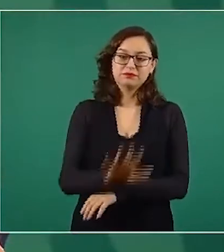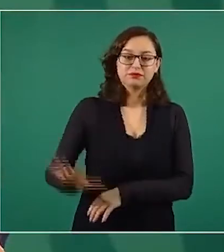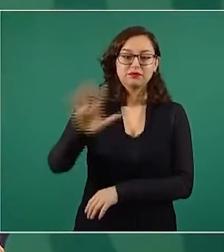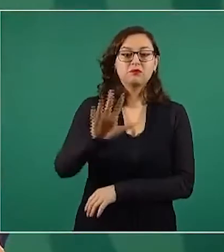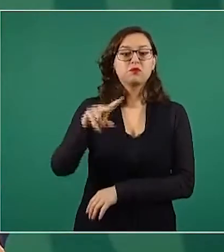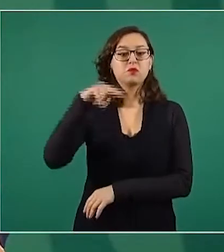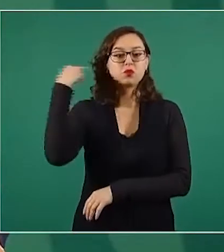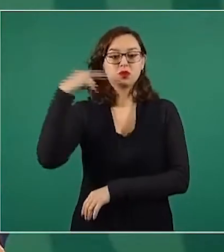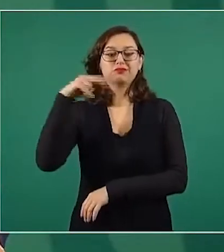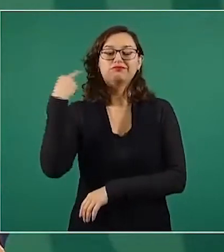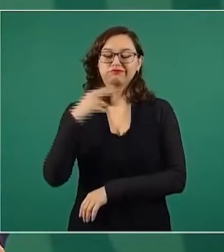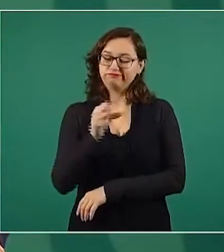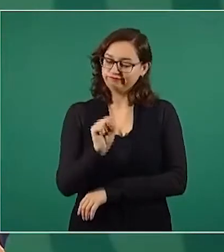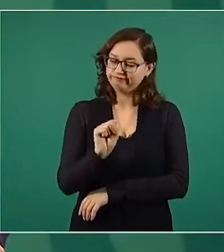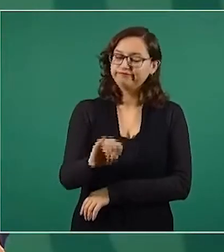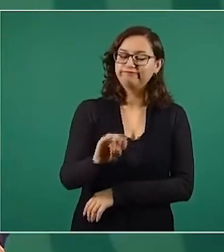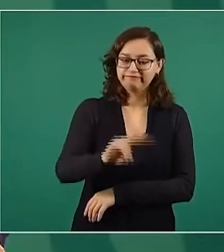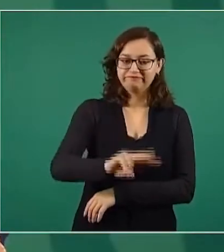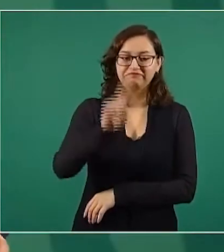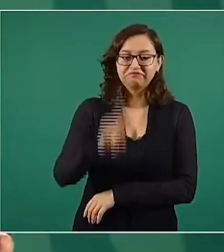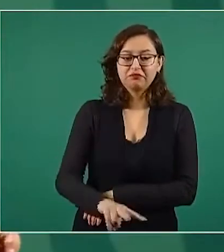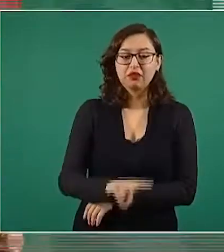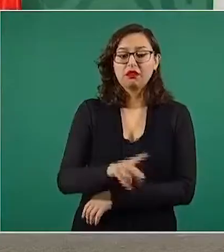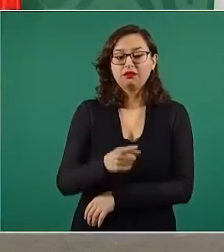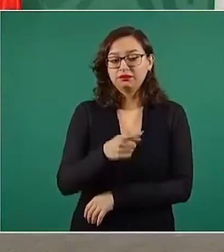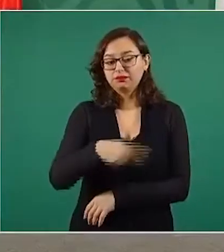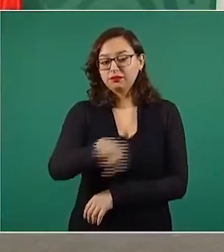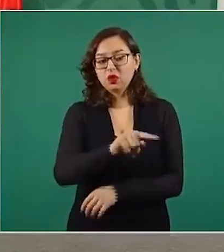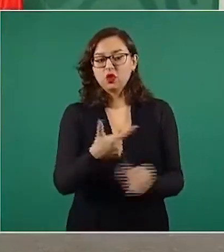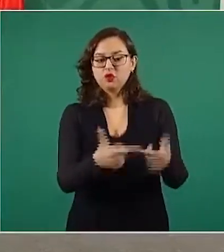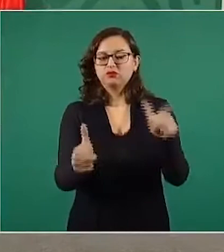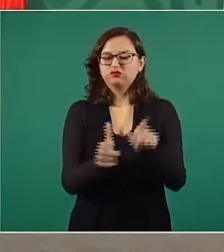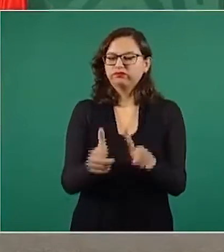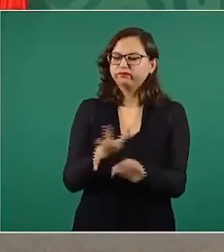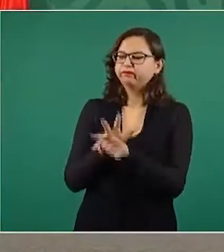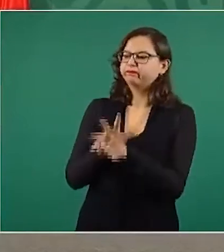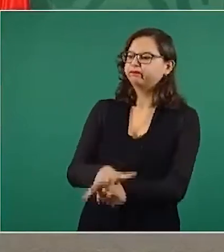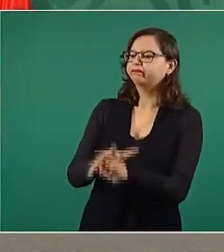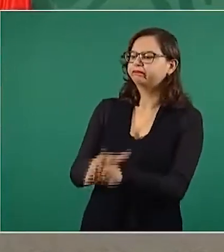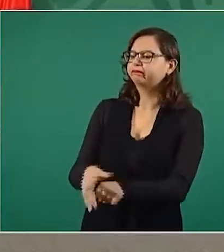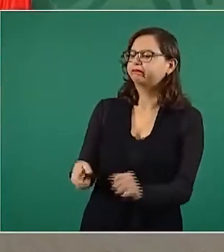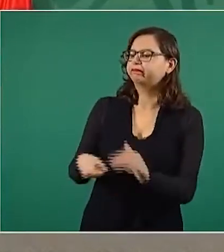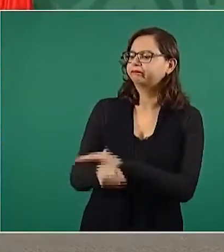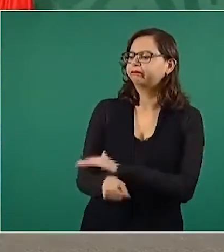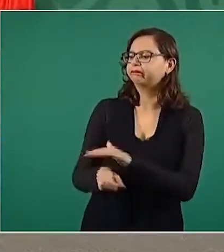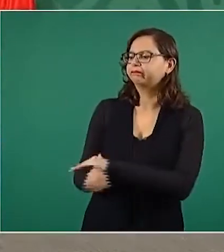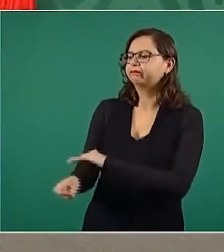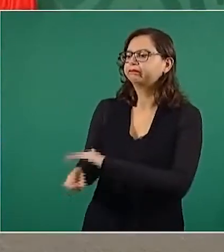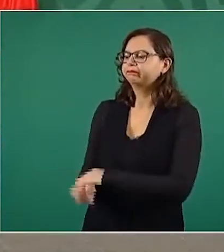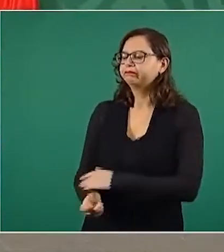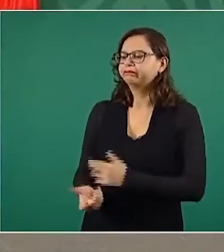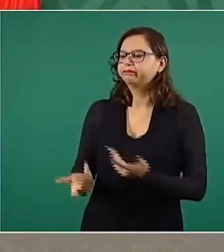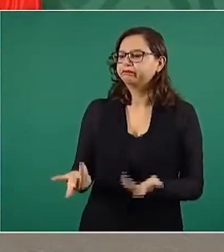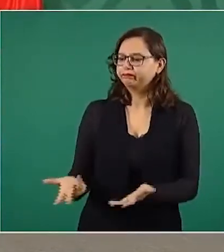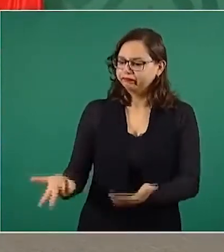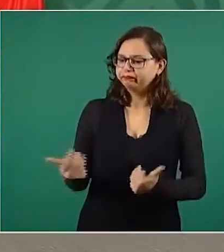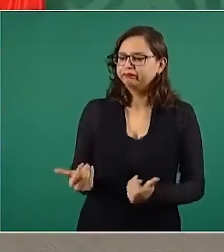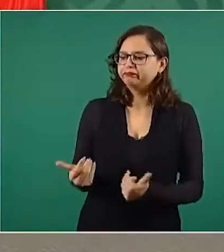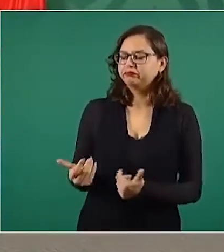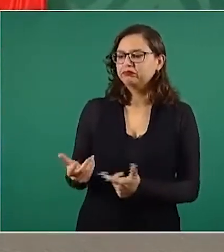habían extorsiones y robos a las empresas, pero eso no podían